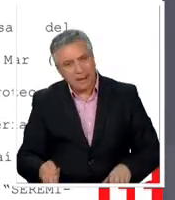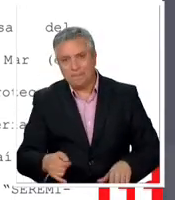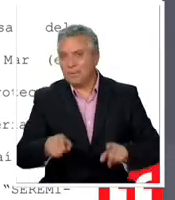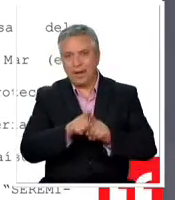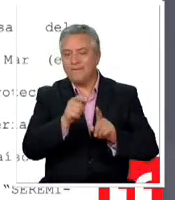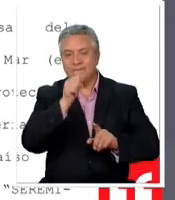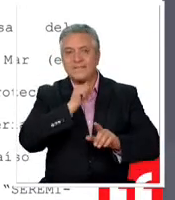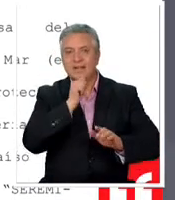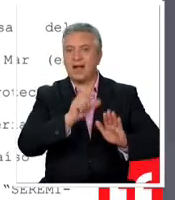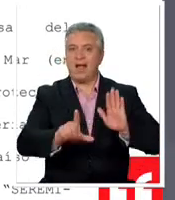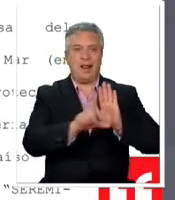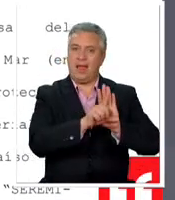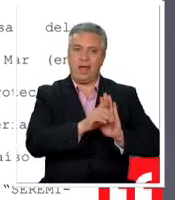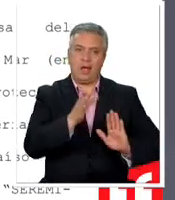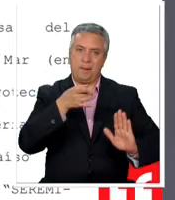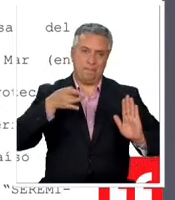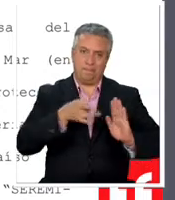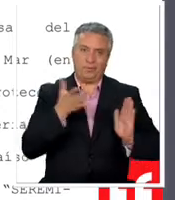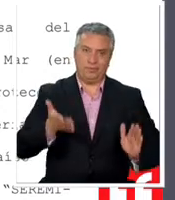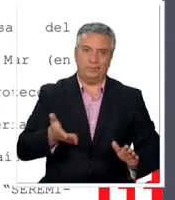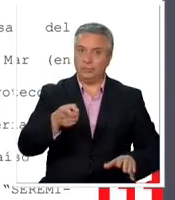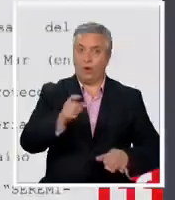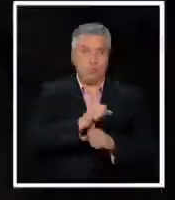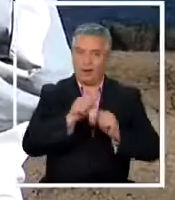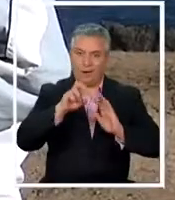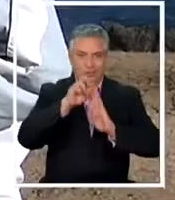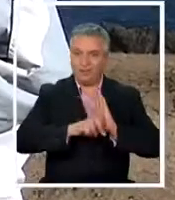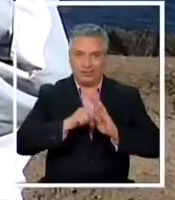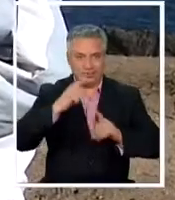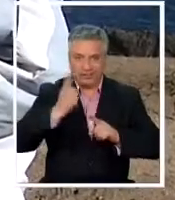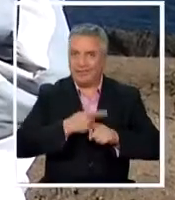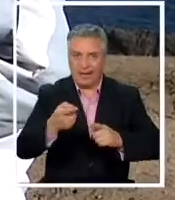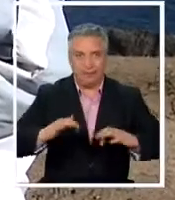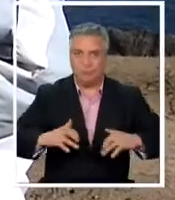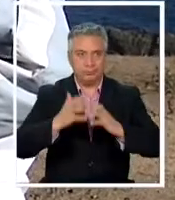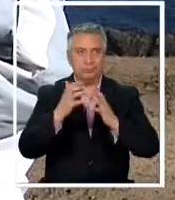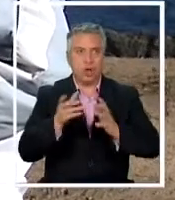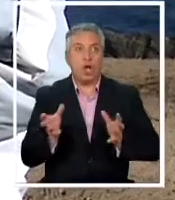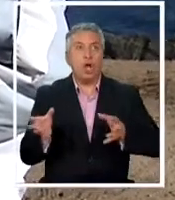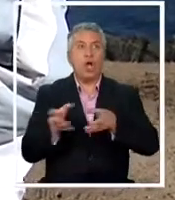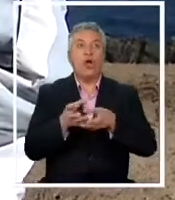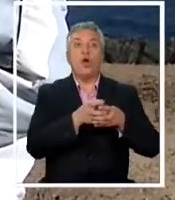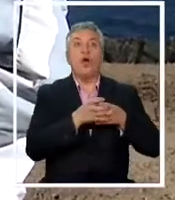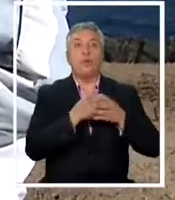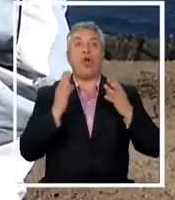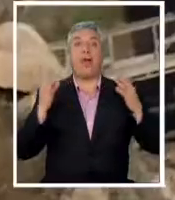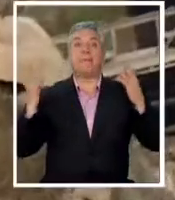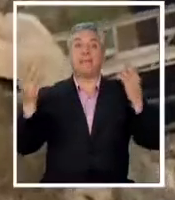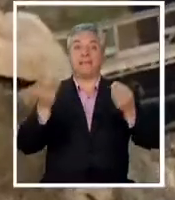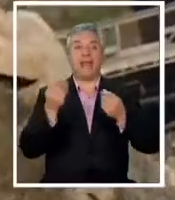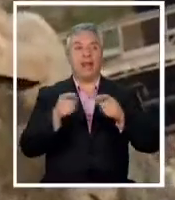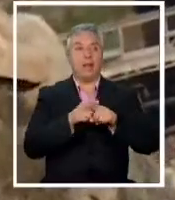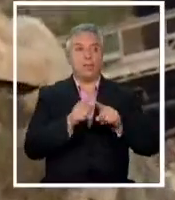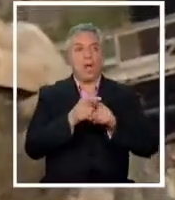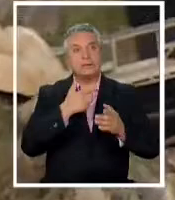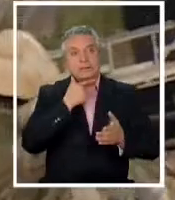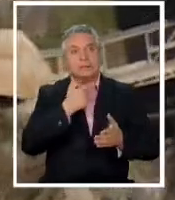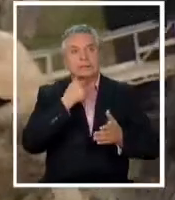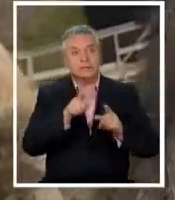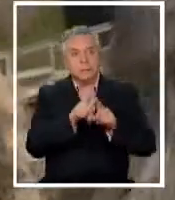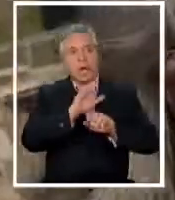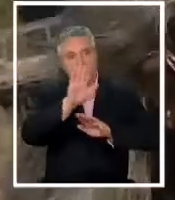mismo ese procedimiento no es posible de ser reiniciado un fallo que ilusiona a grupos ambientalistas y expertos en materia de